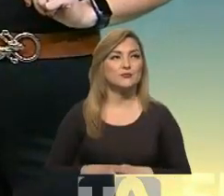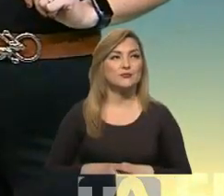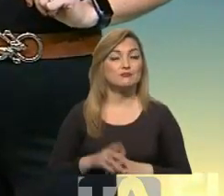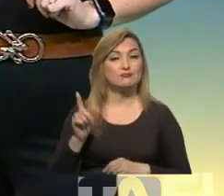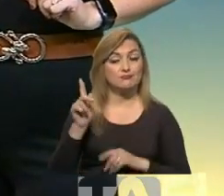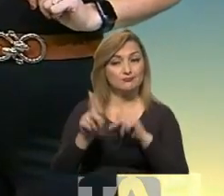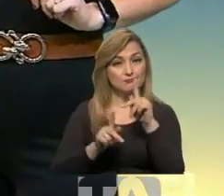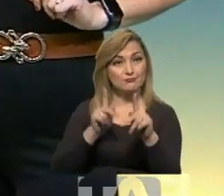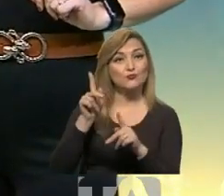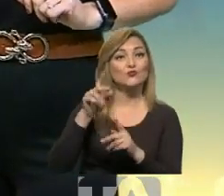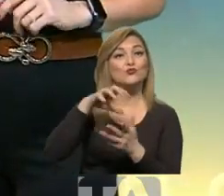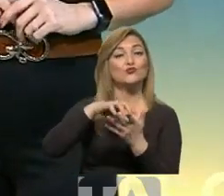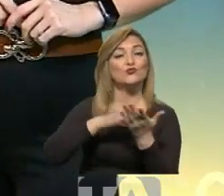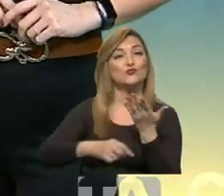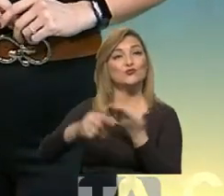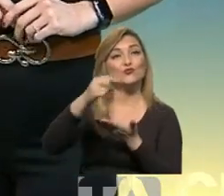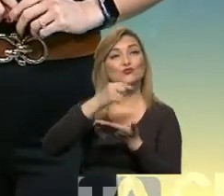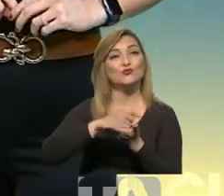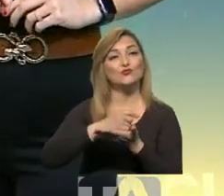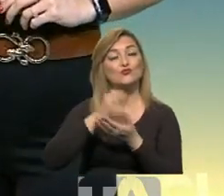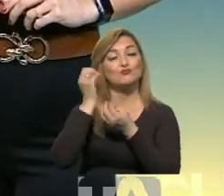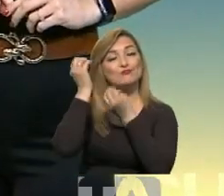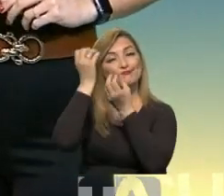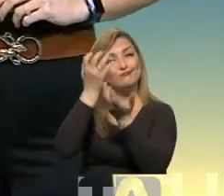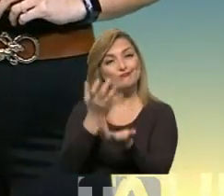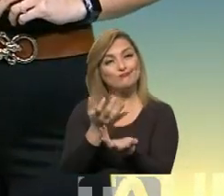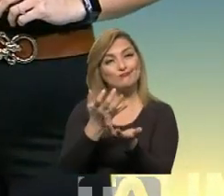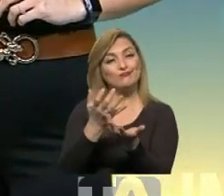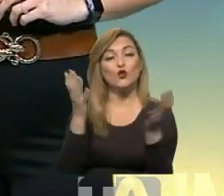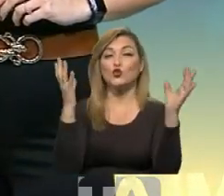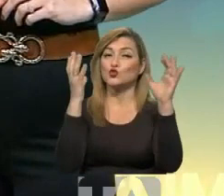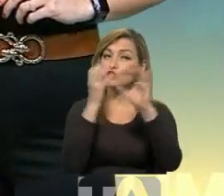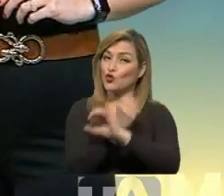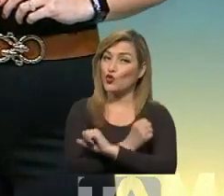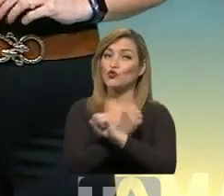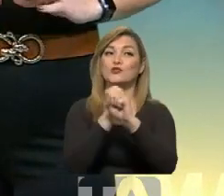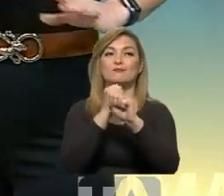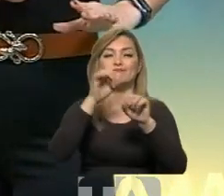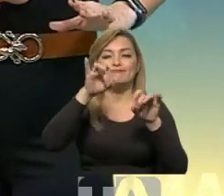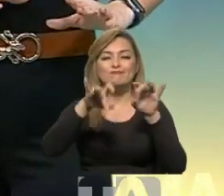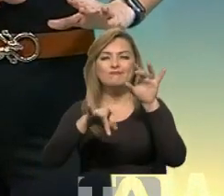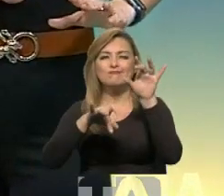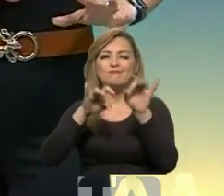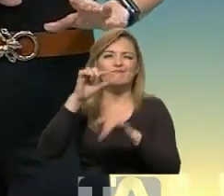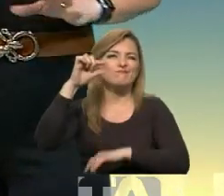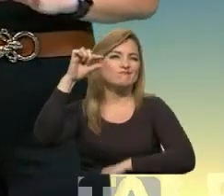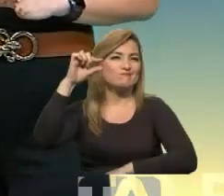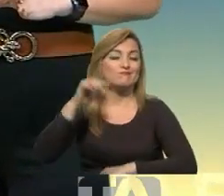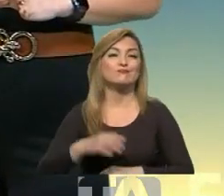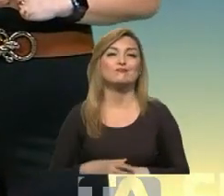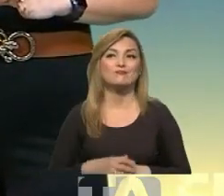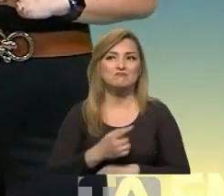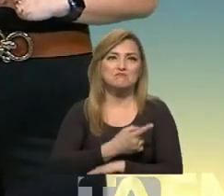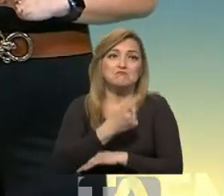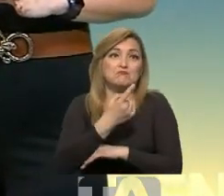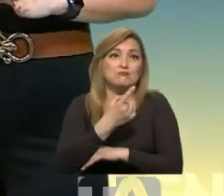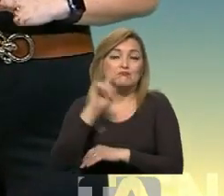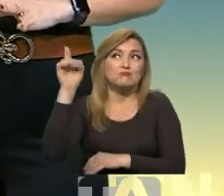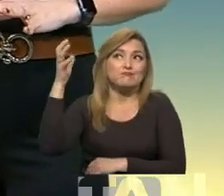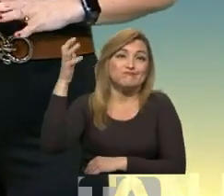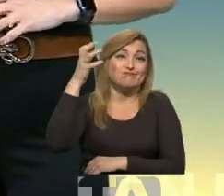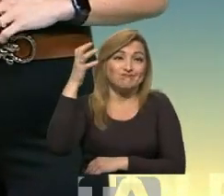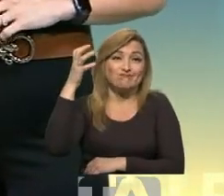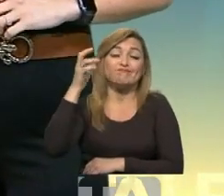playas de Villamil en la provincia del Guayas, les contamos que tan solo en horas de la noche se esperan asimismo ligeras lluvias, por lo que para el día el sol